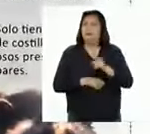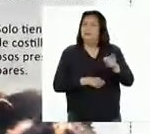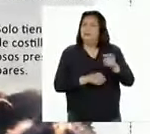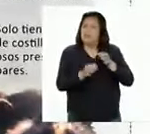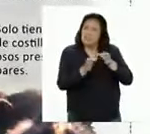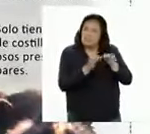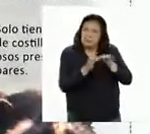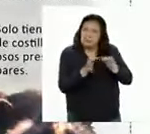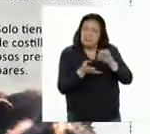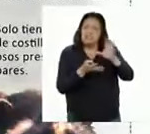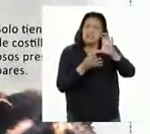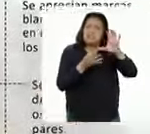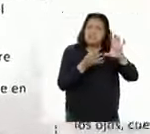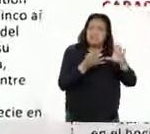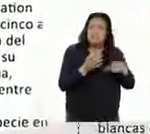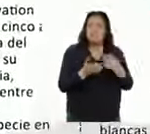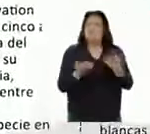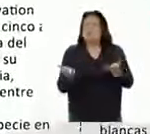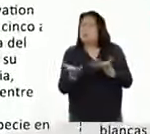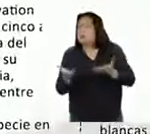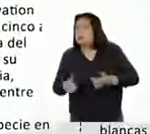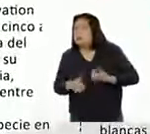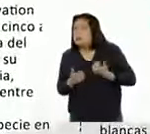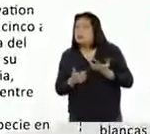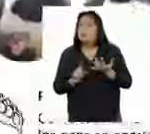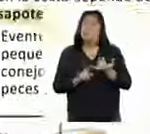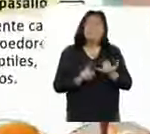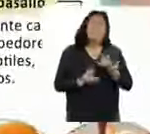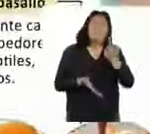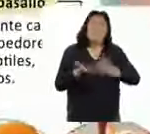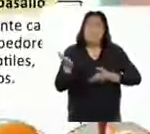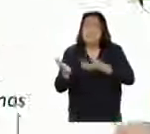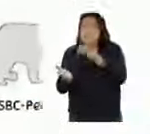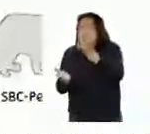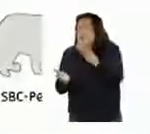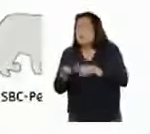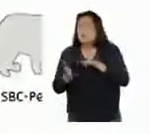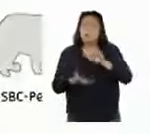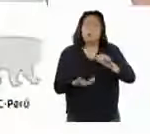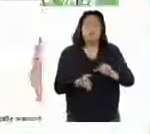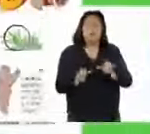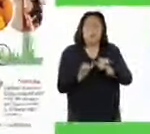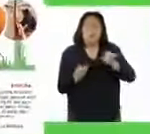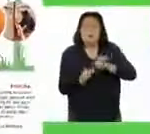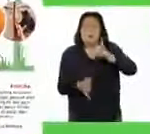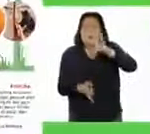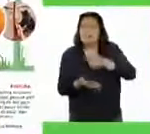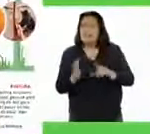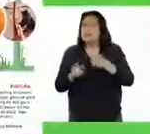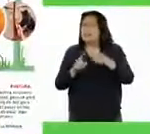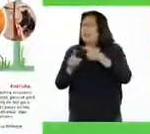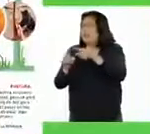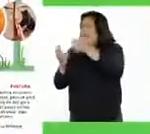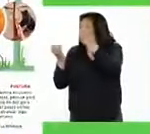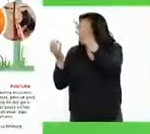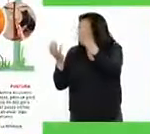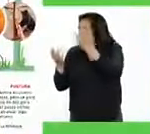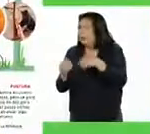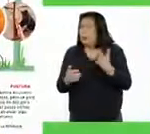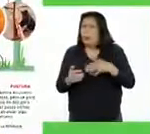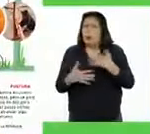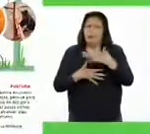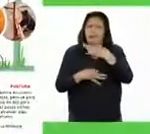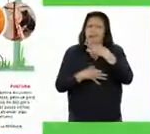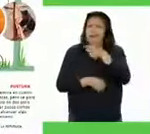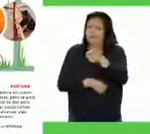habla de sus características, dónde vive, lo que come, su tamaño, varios datos muy